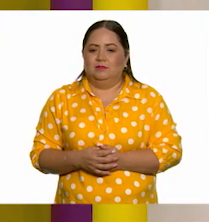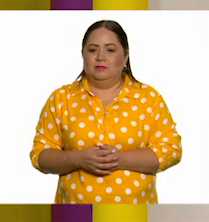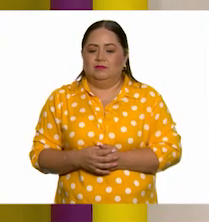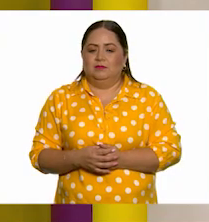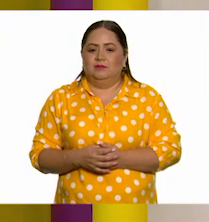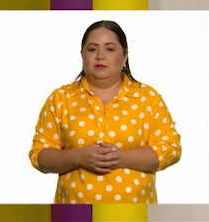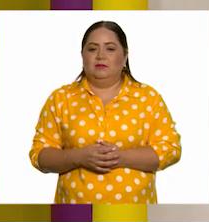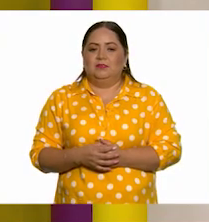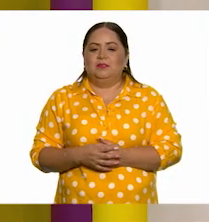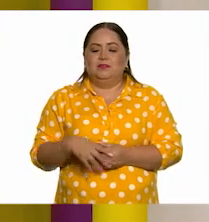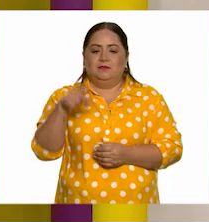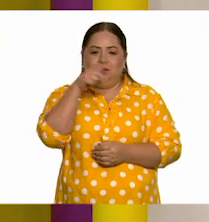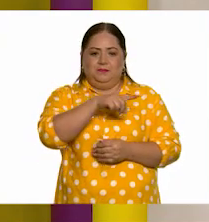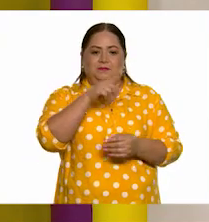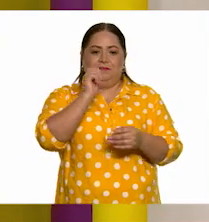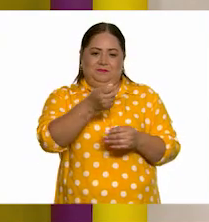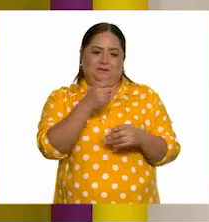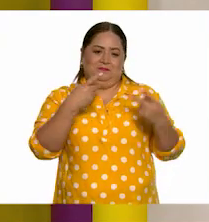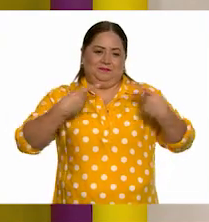Amigable.